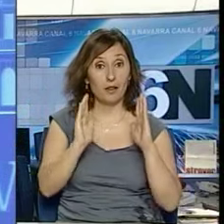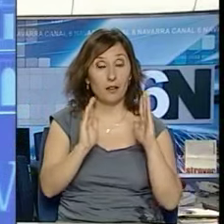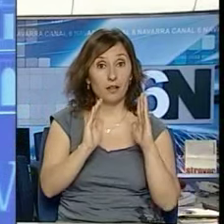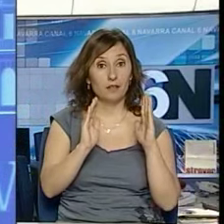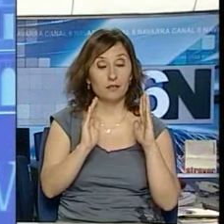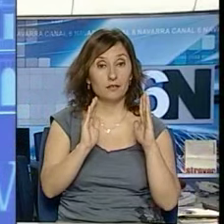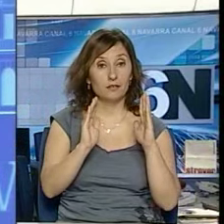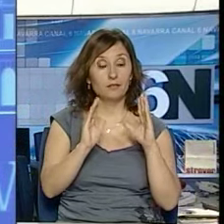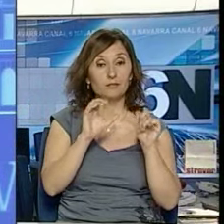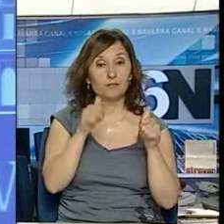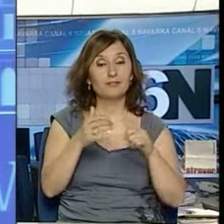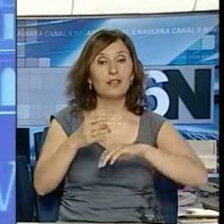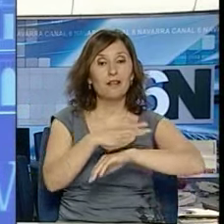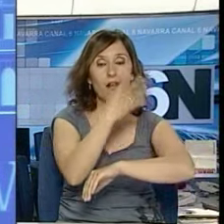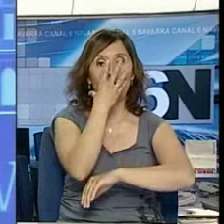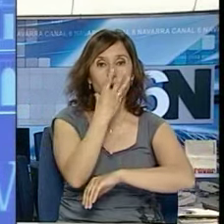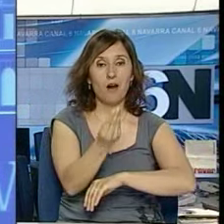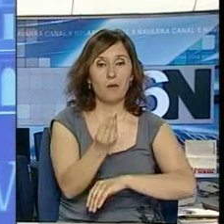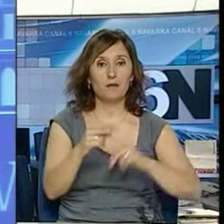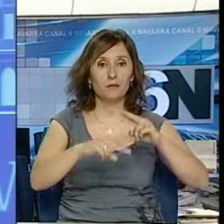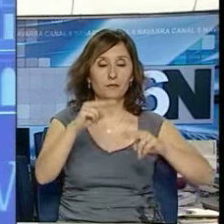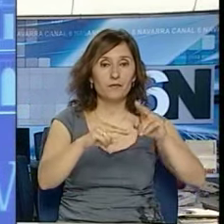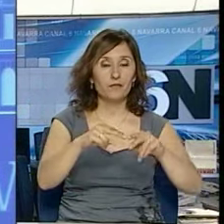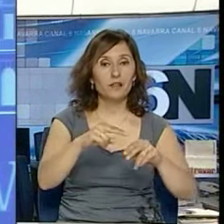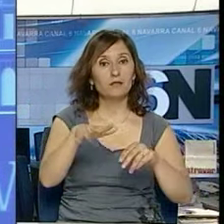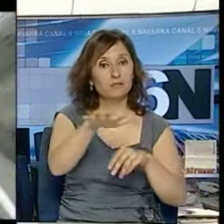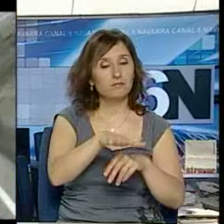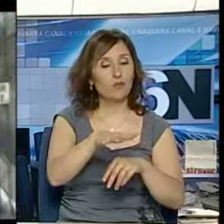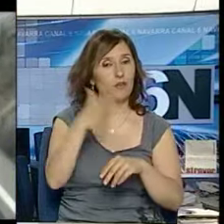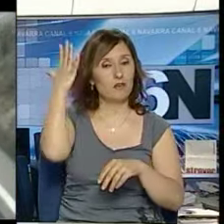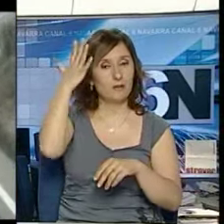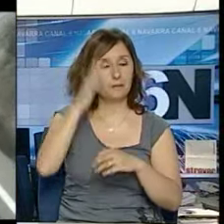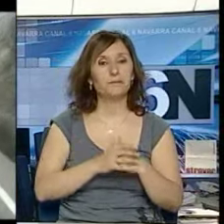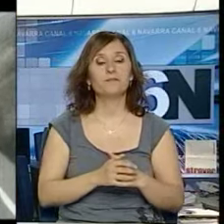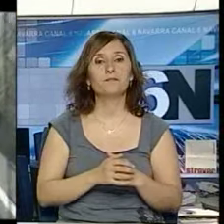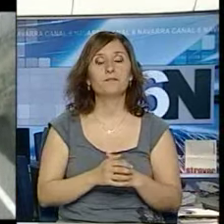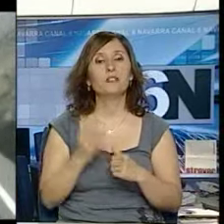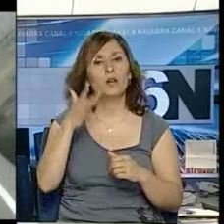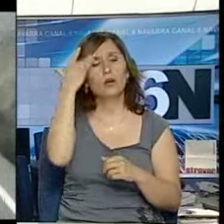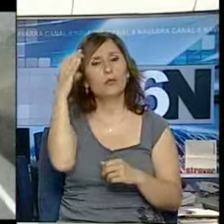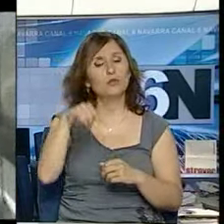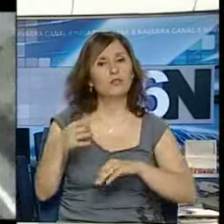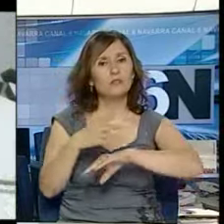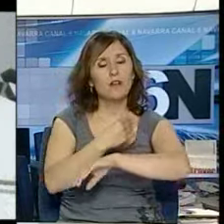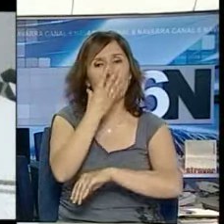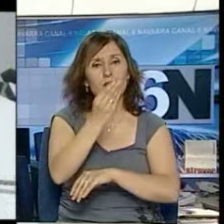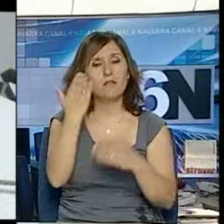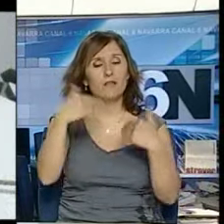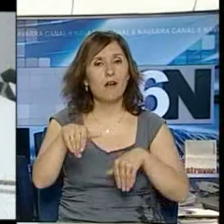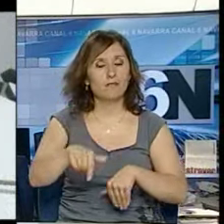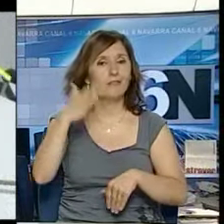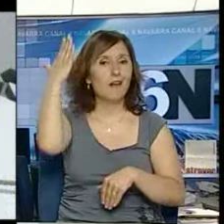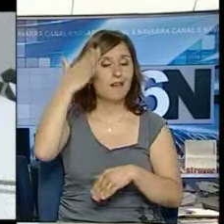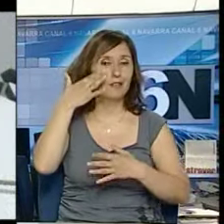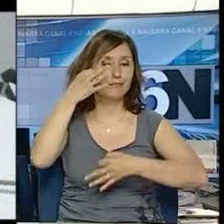construcción del tren de alta velocidad a su paso por Navarra. Por fin el tren de alta velocidad empieza a ser una realidad en